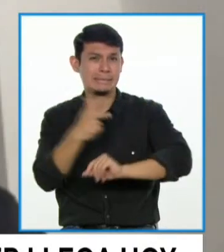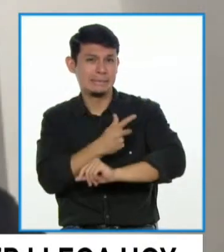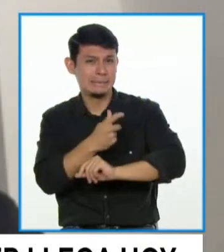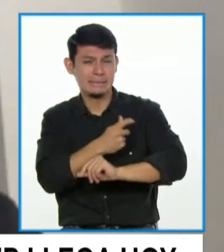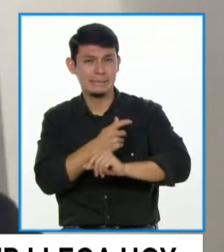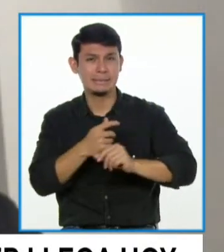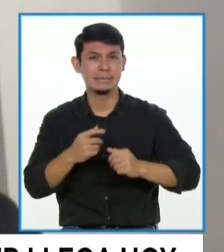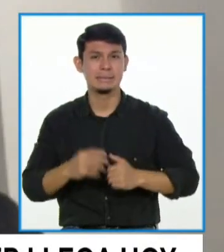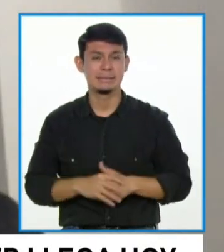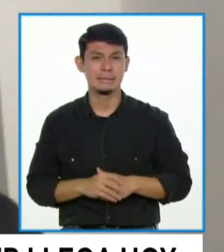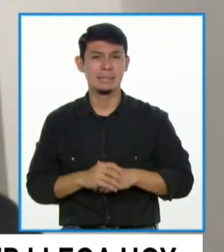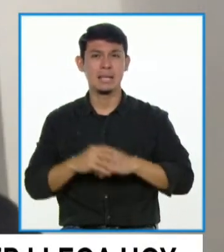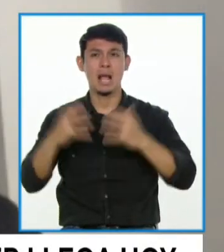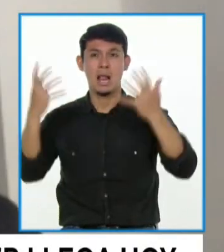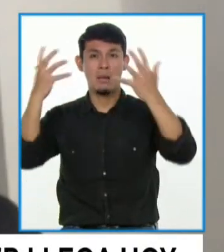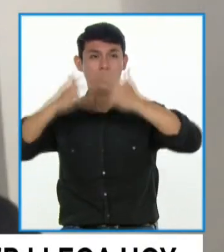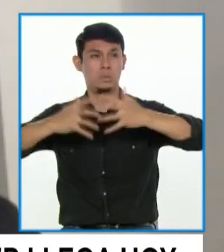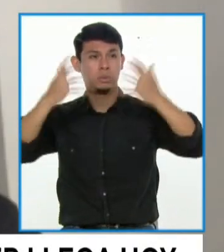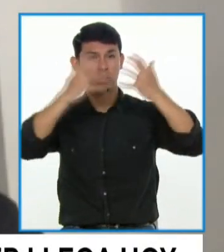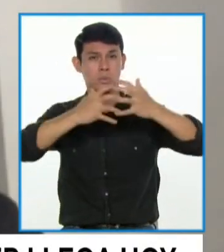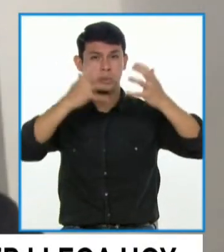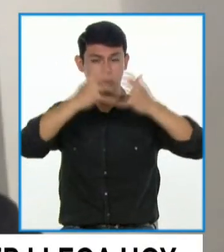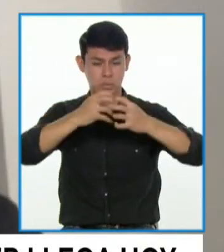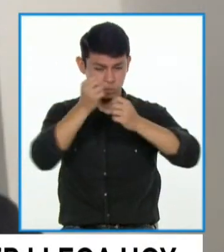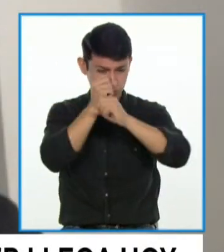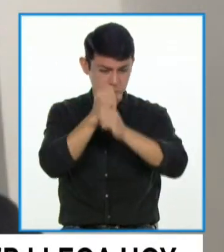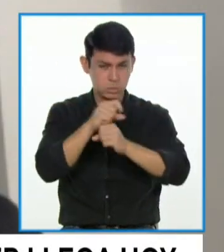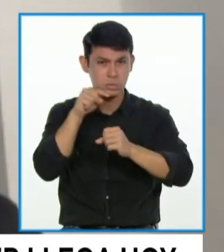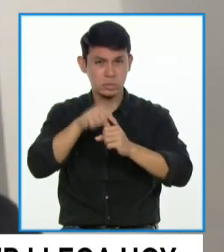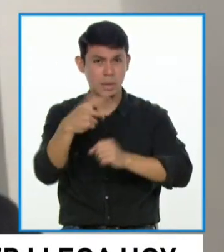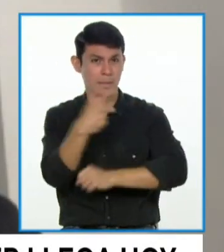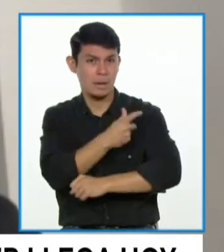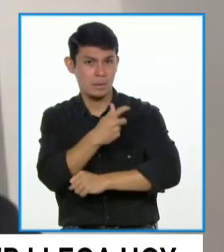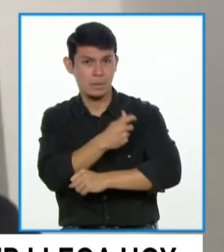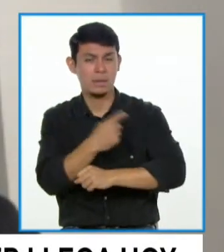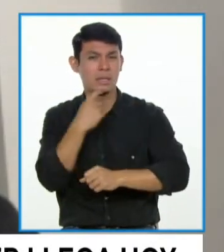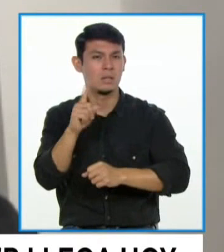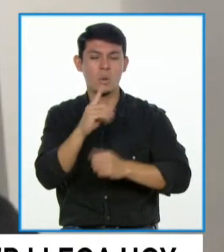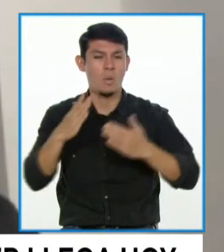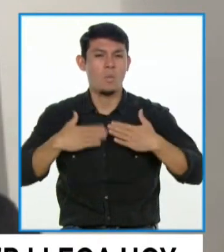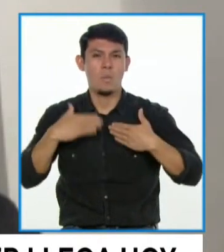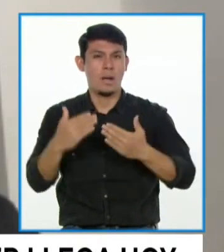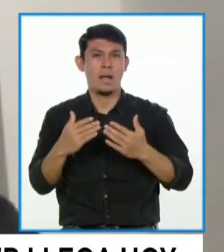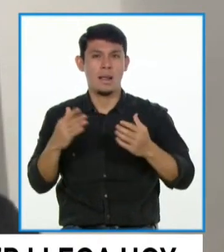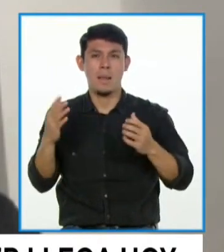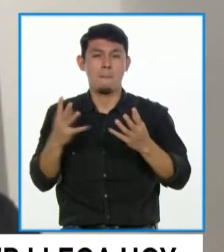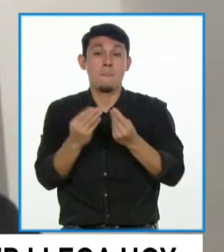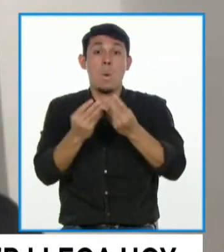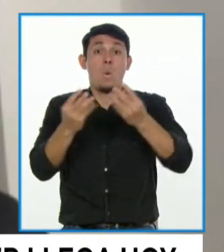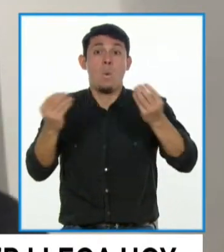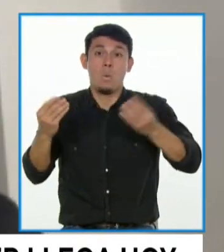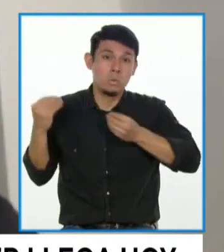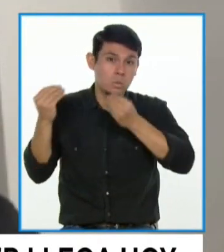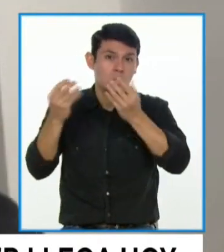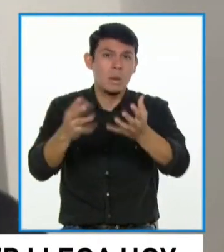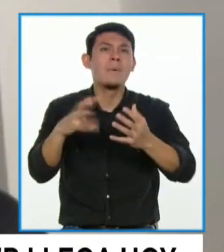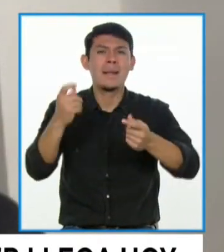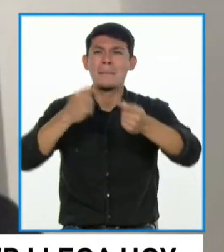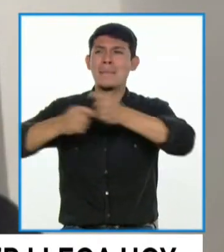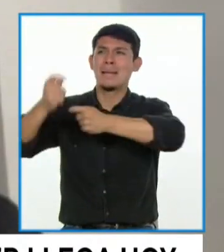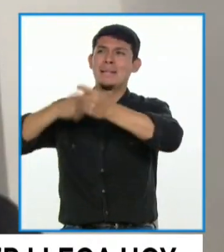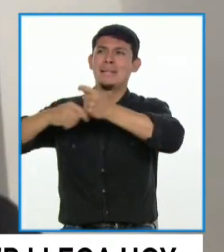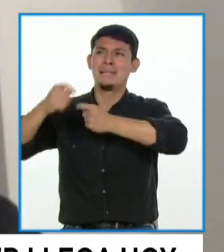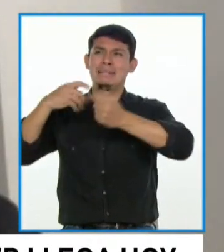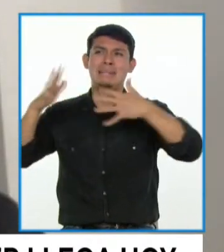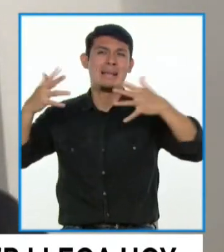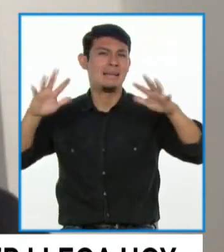industria que ha producido las vacunas ya advirtió de que no va poder cumplir con muchas de sus entregas porque ya vendieron más